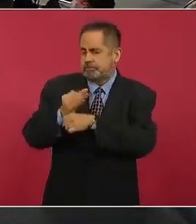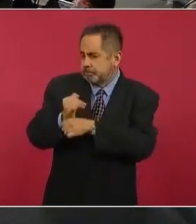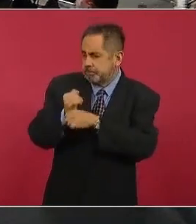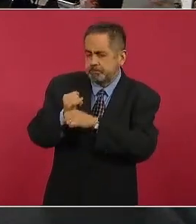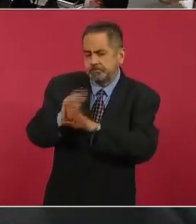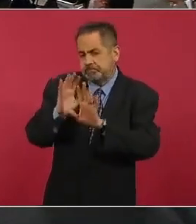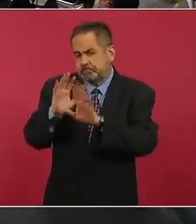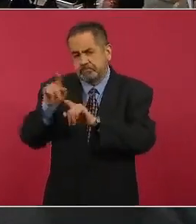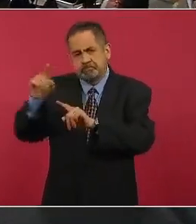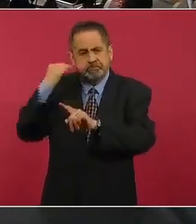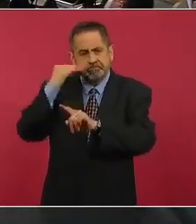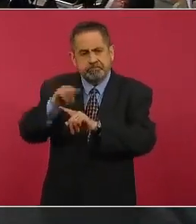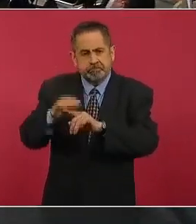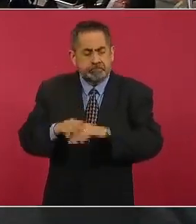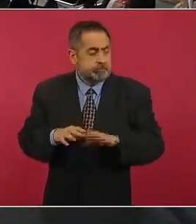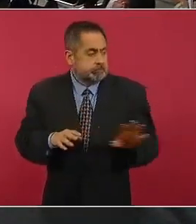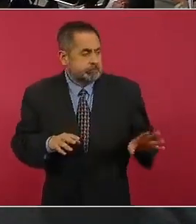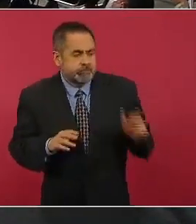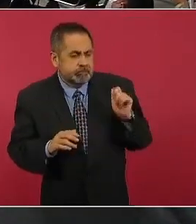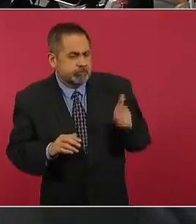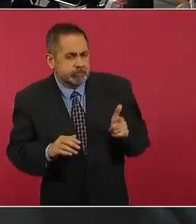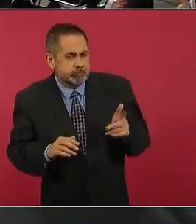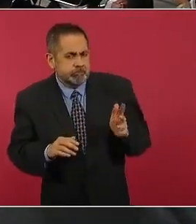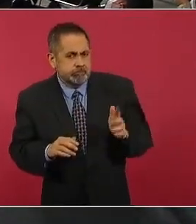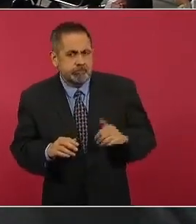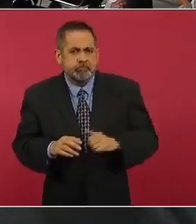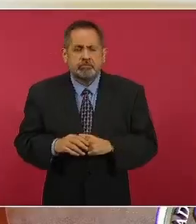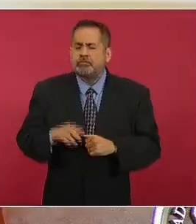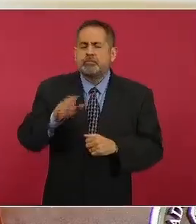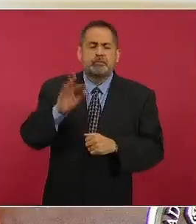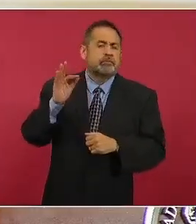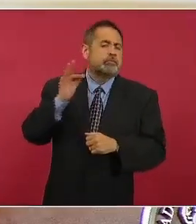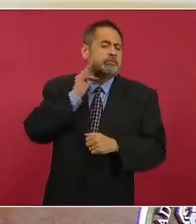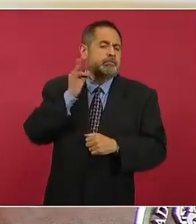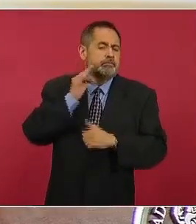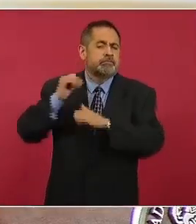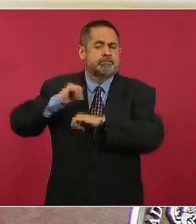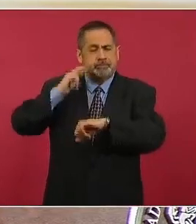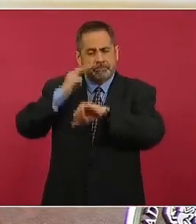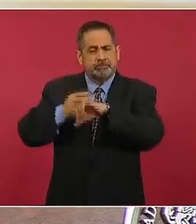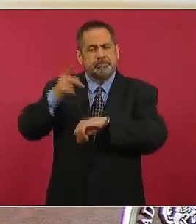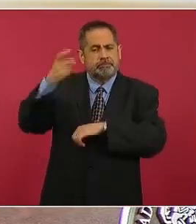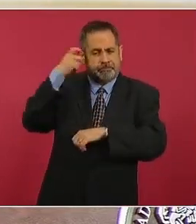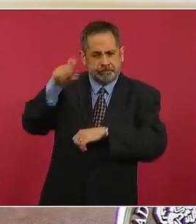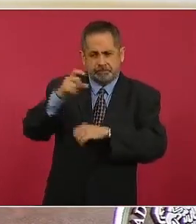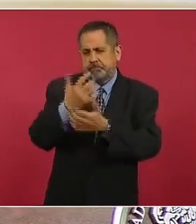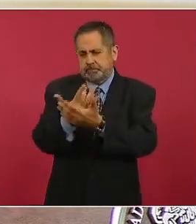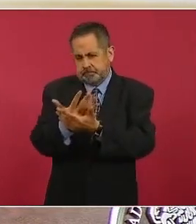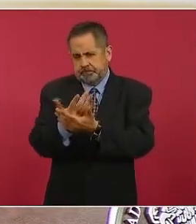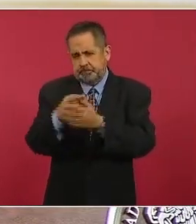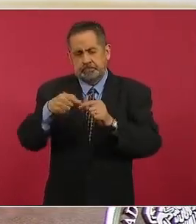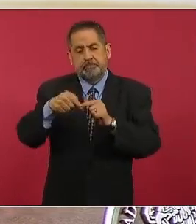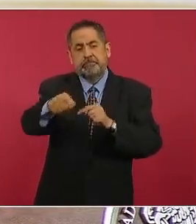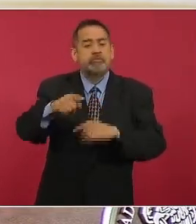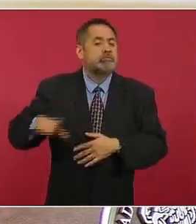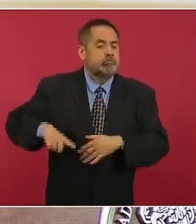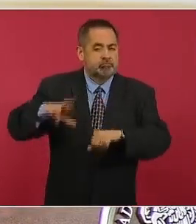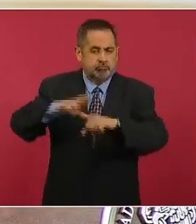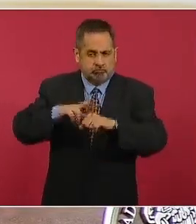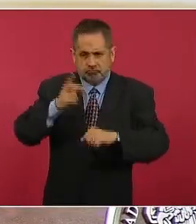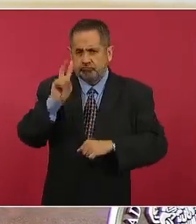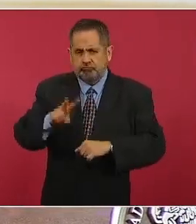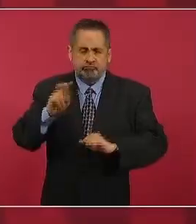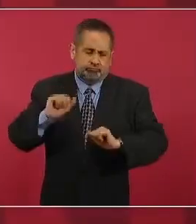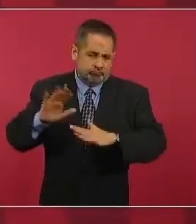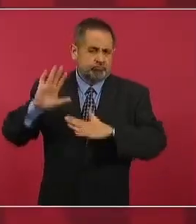tengas elementos la fiscalía del estado vamos a esperar porque el gobernador hizo el compromiso